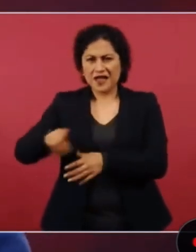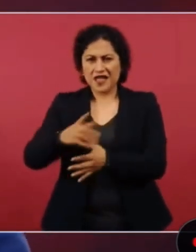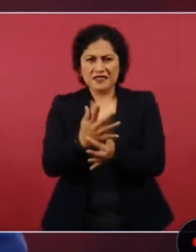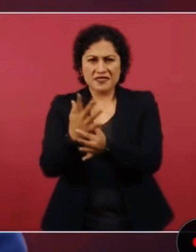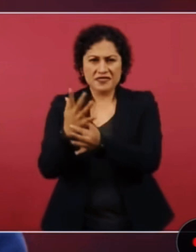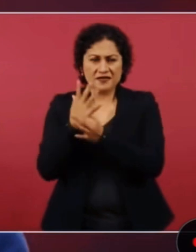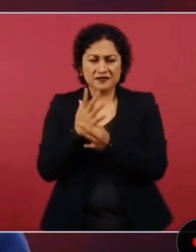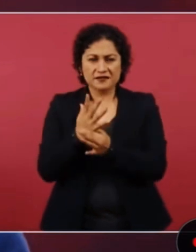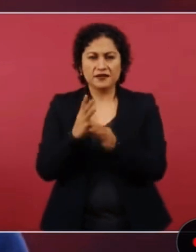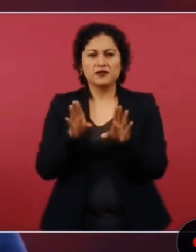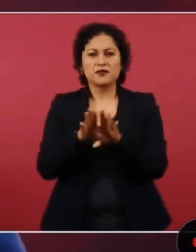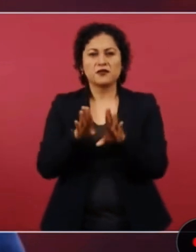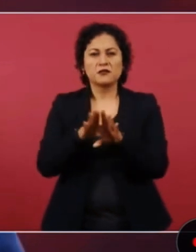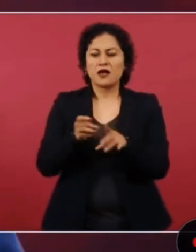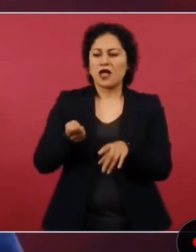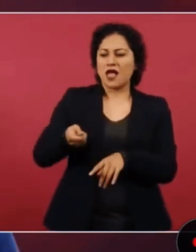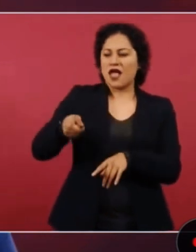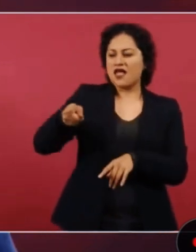civilizado.